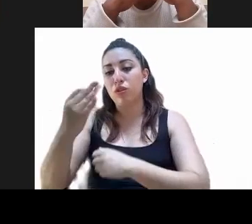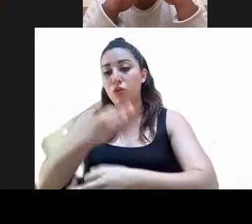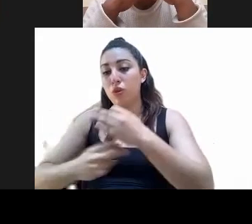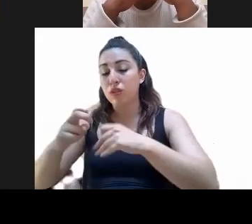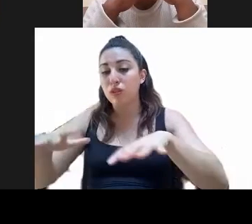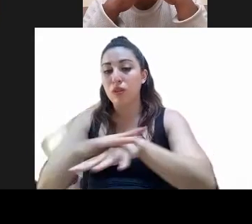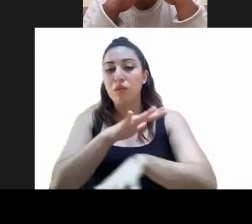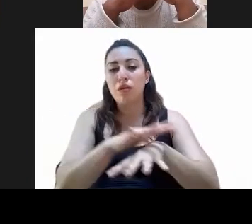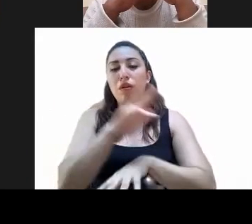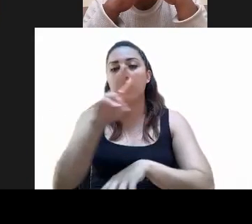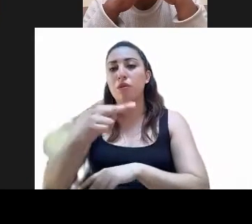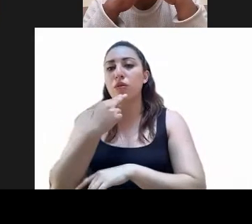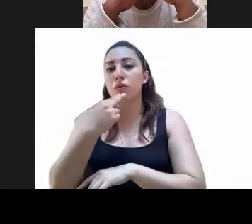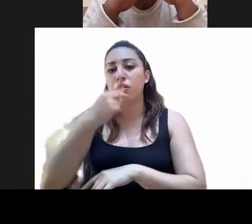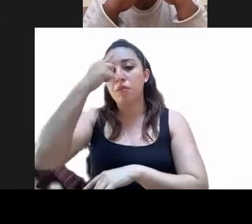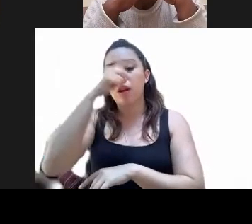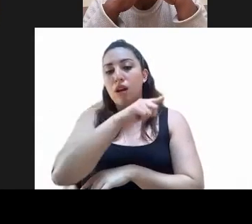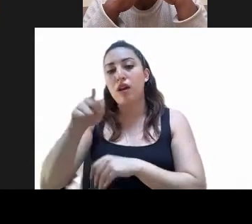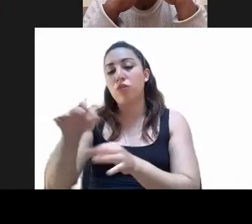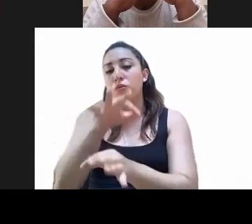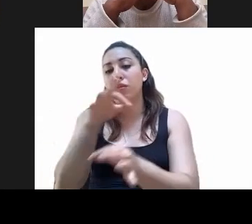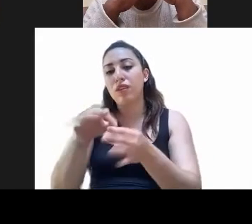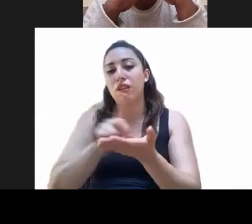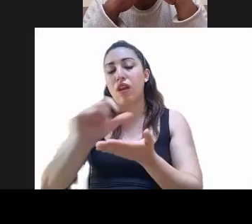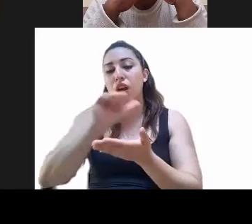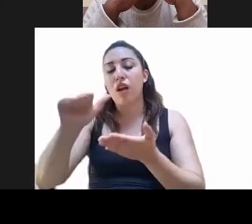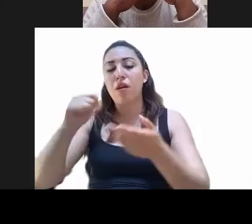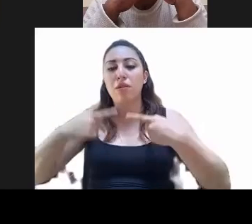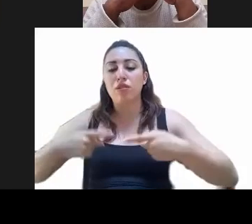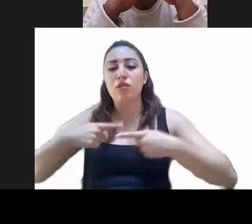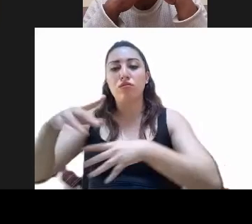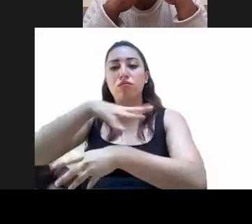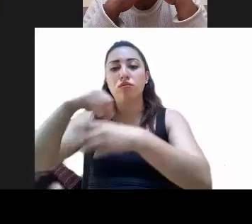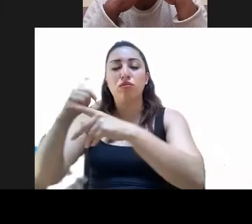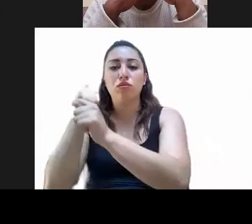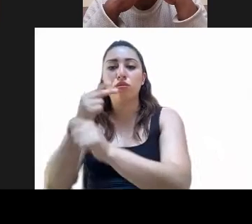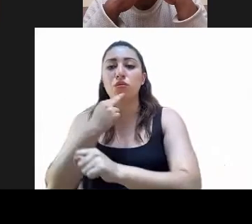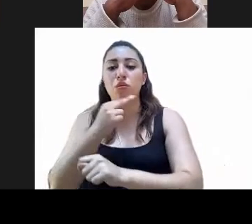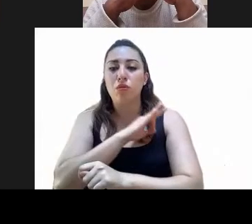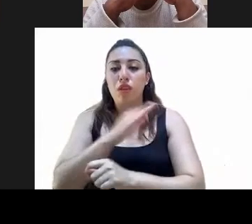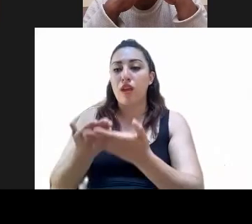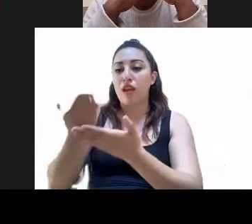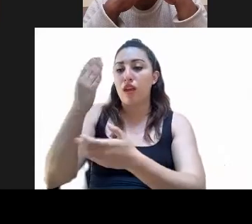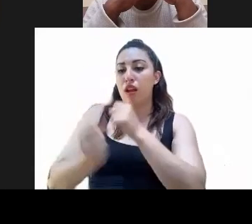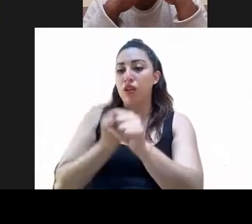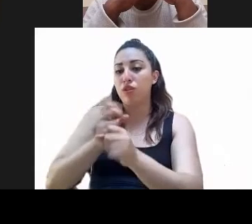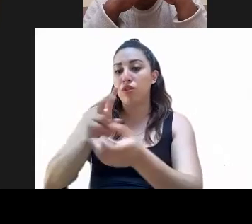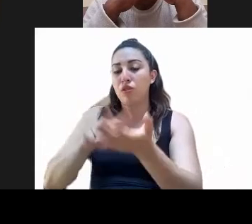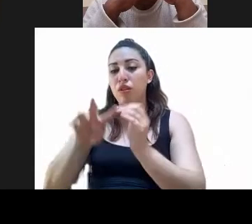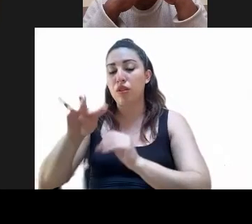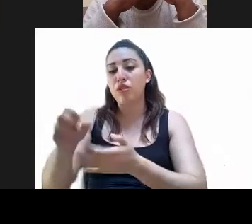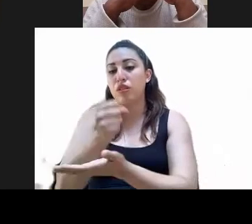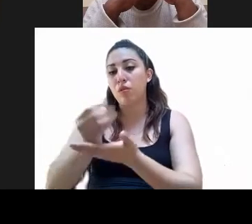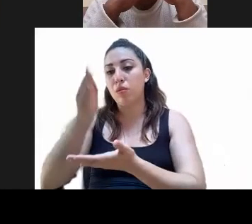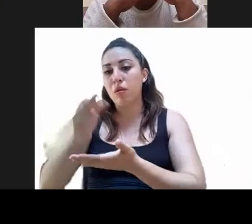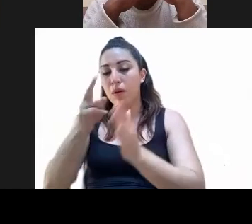mejores condiciones para ejercer el derecho a la movilidad. Recordarán que en septiembre de 2019, casi al inicio de la legislatura, aprobamos reformas a la ley